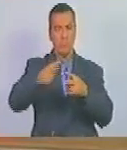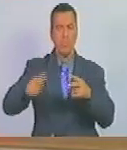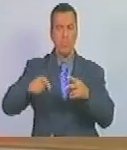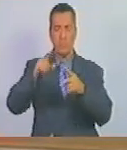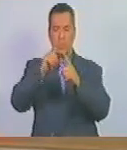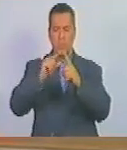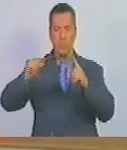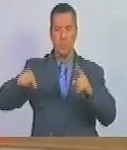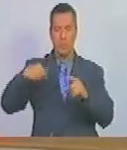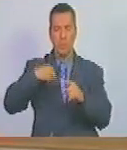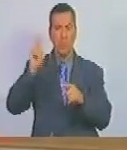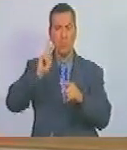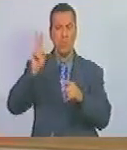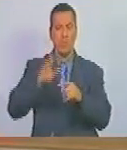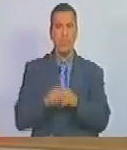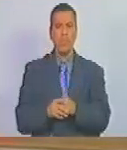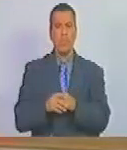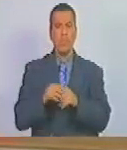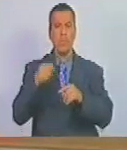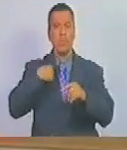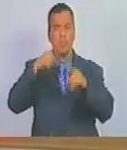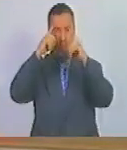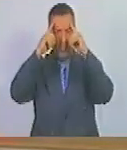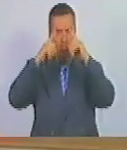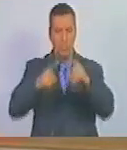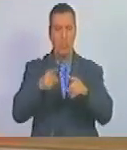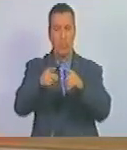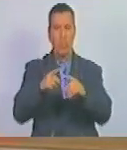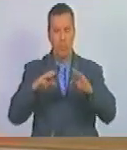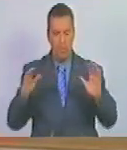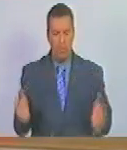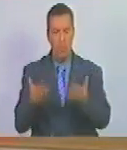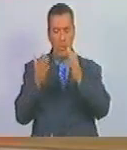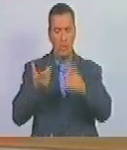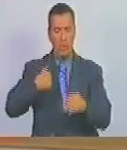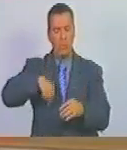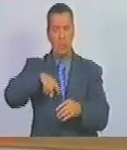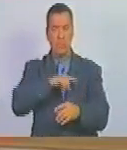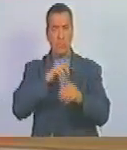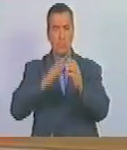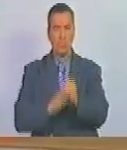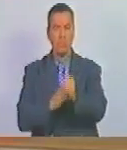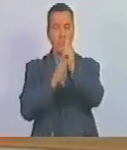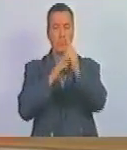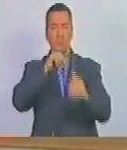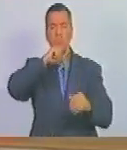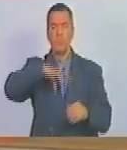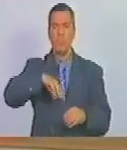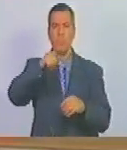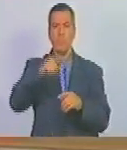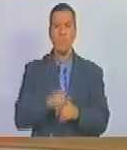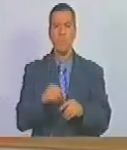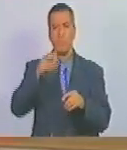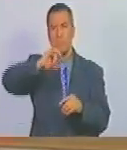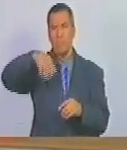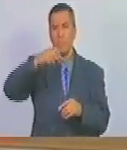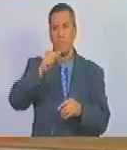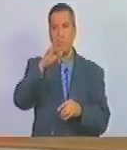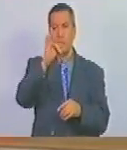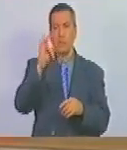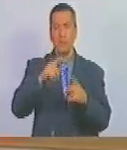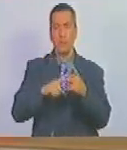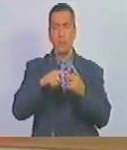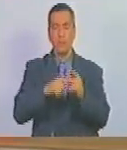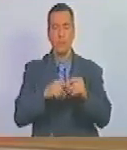palestina y venezuela fueron decididamente impulsadas por nuestros líderes históricos yacet yacet arafak